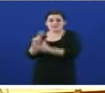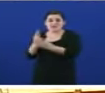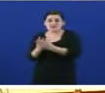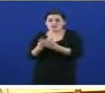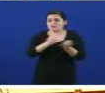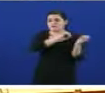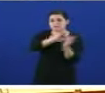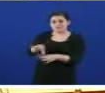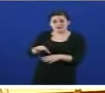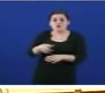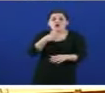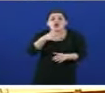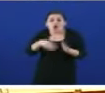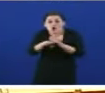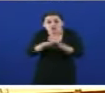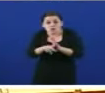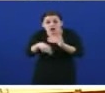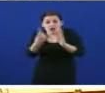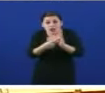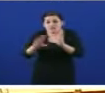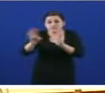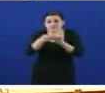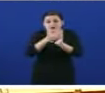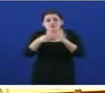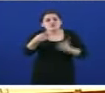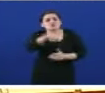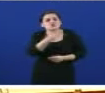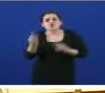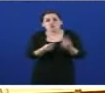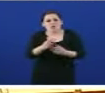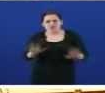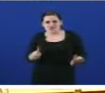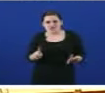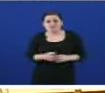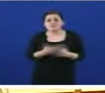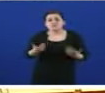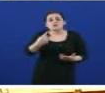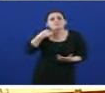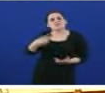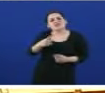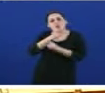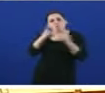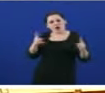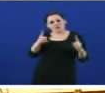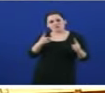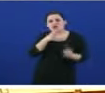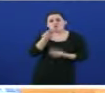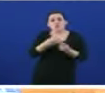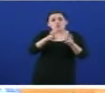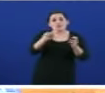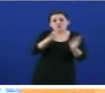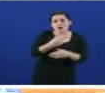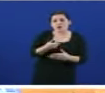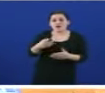están vixentes. Na práctica, non se aplican. Perderon vostedes un ano. Perderon vostedes un ano e